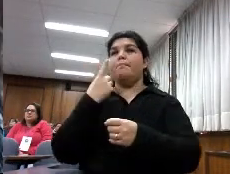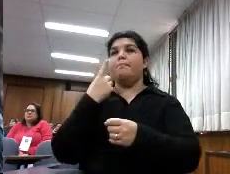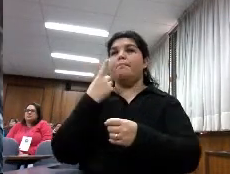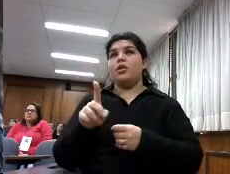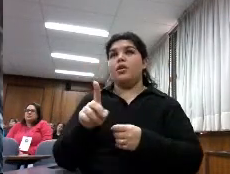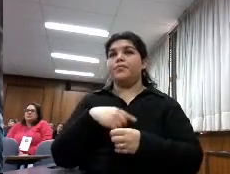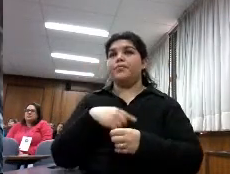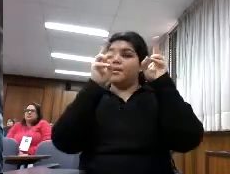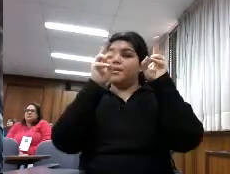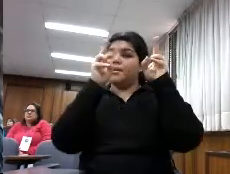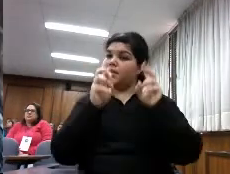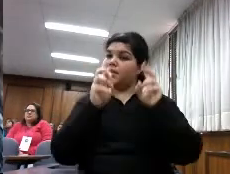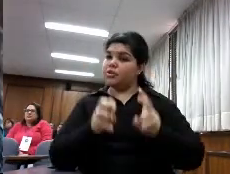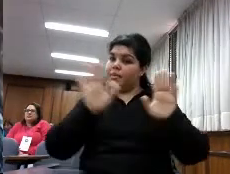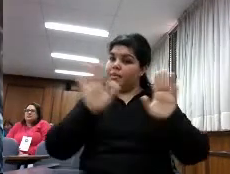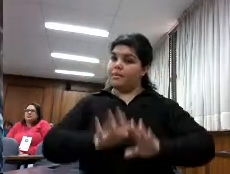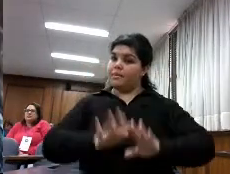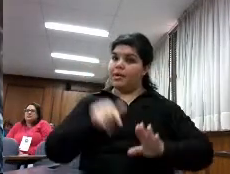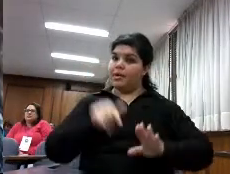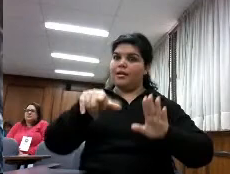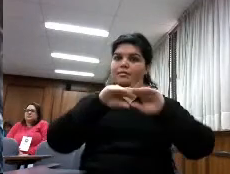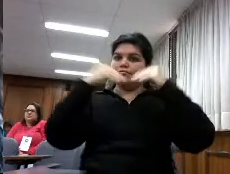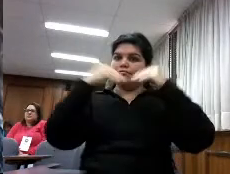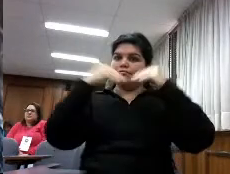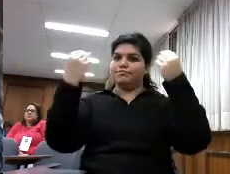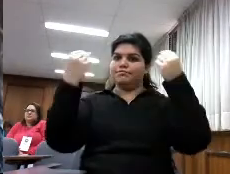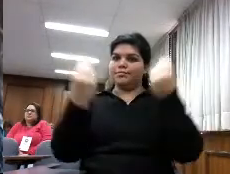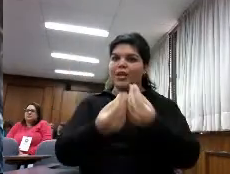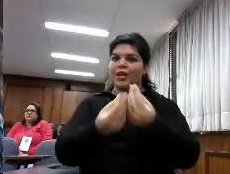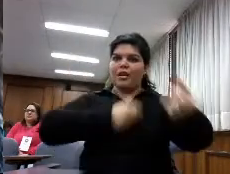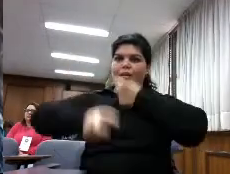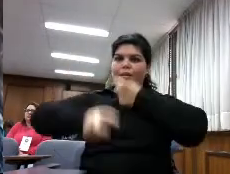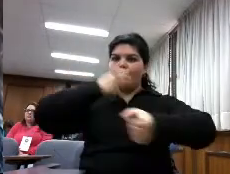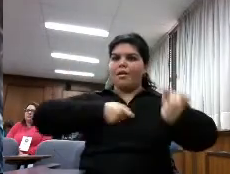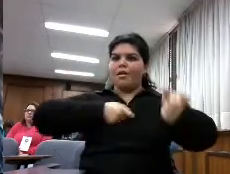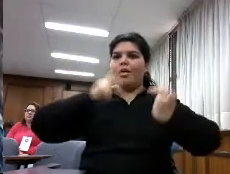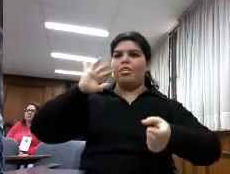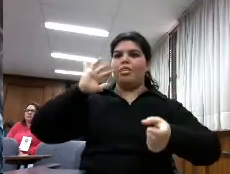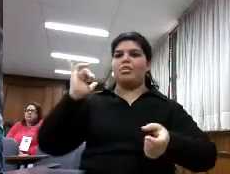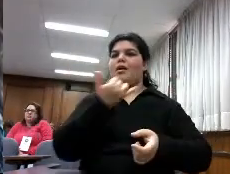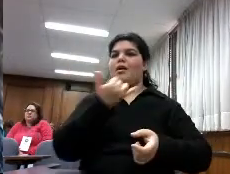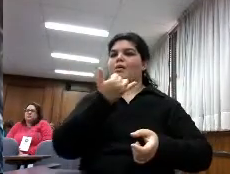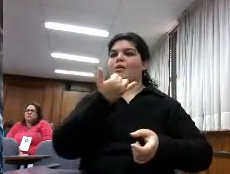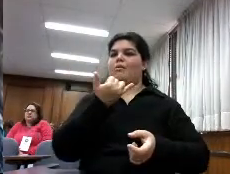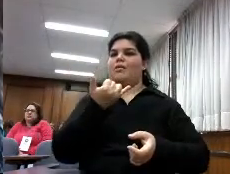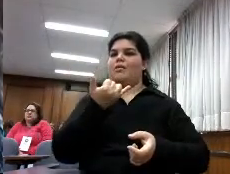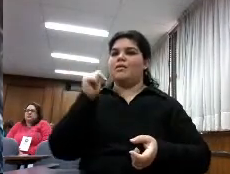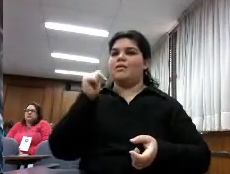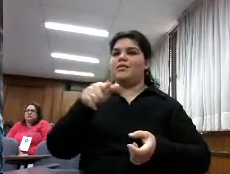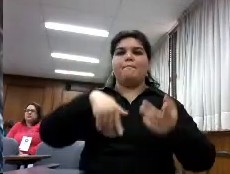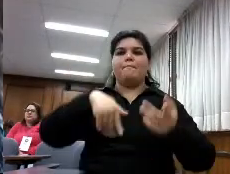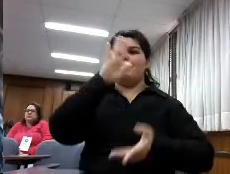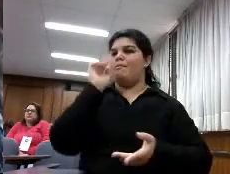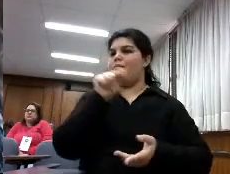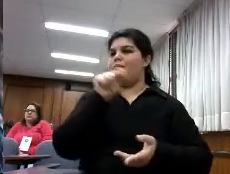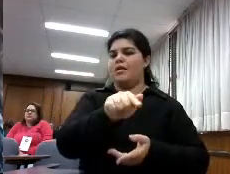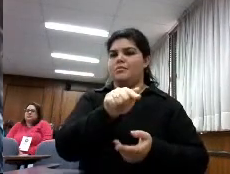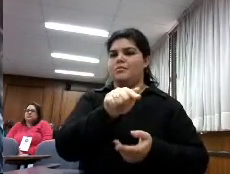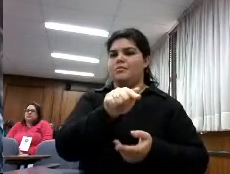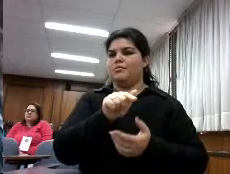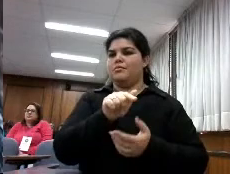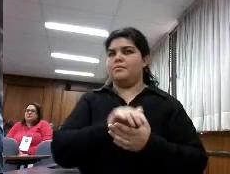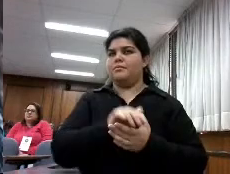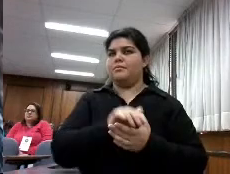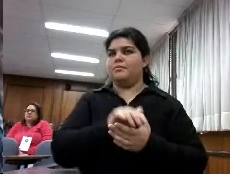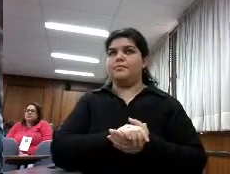y estos son los resultados comprendes por qué esa plataforma tiene más presencia que las otras lo mismo pasa